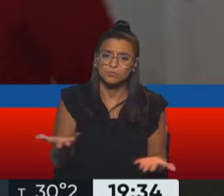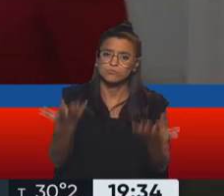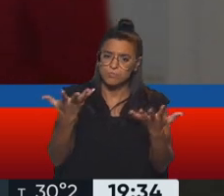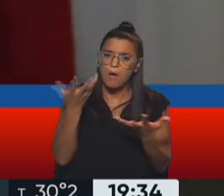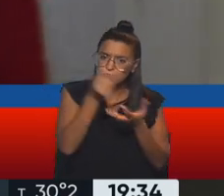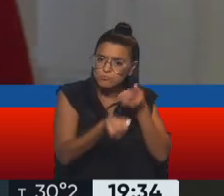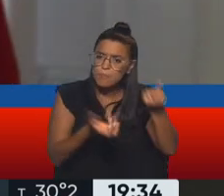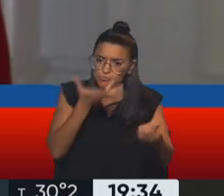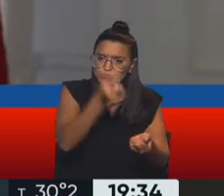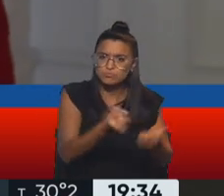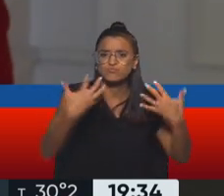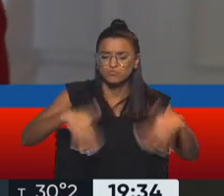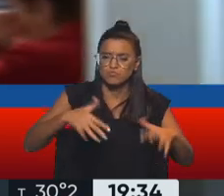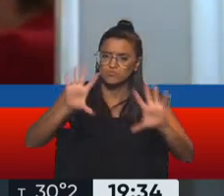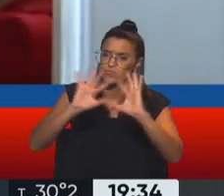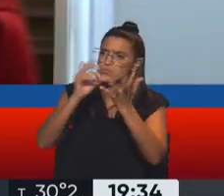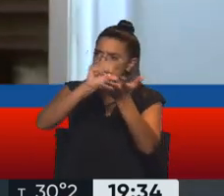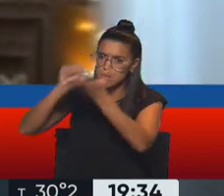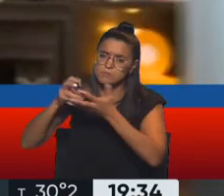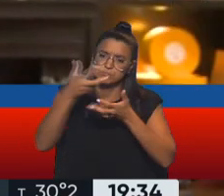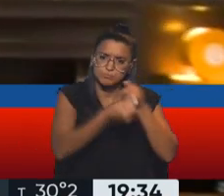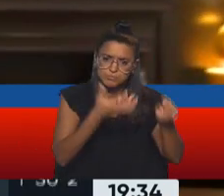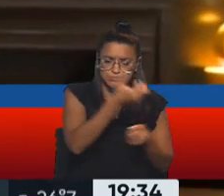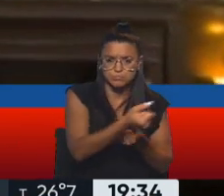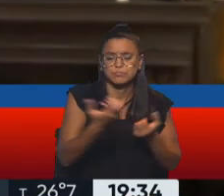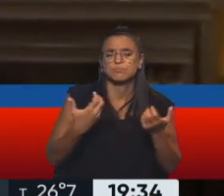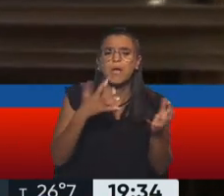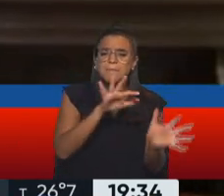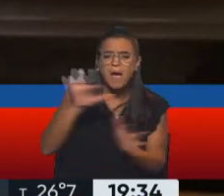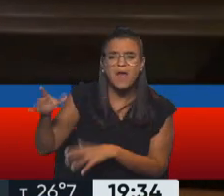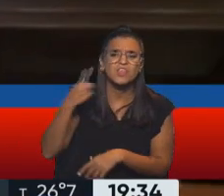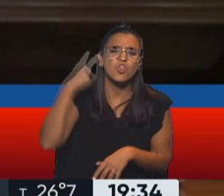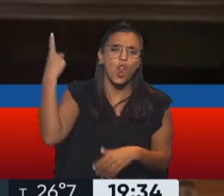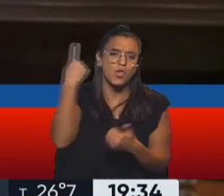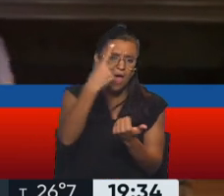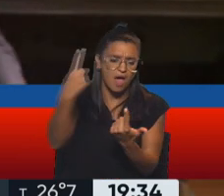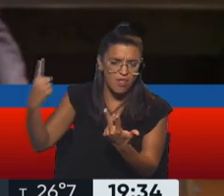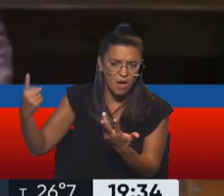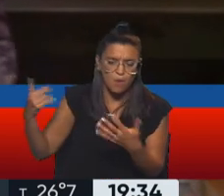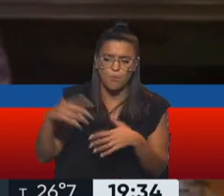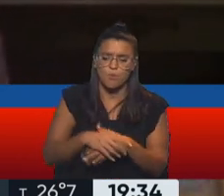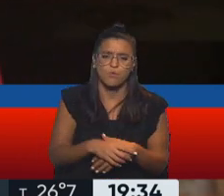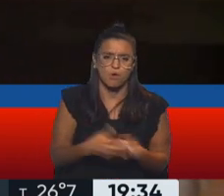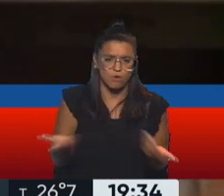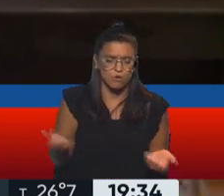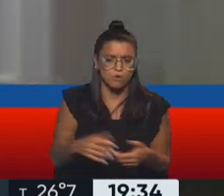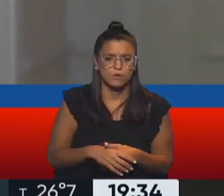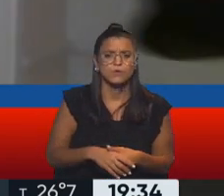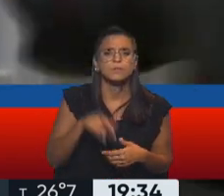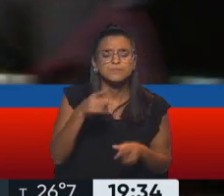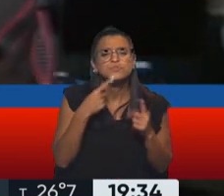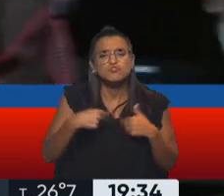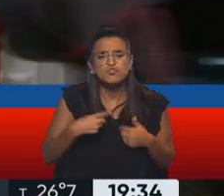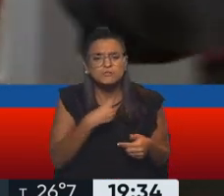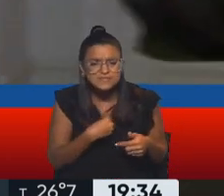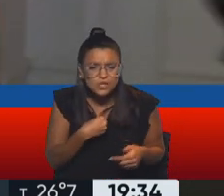consenso internacional, más allá de la ideología de cada gobierno, no cada referente político, y siento